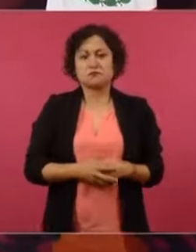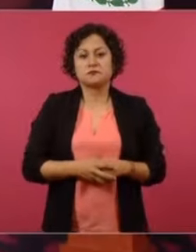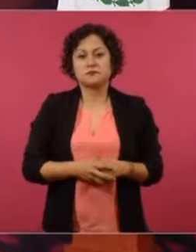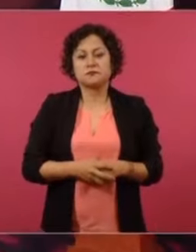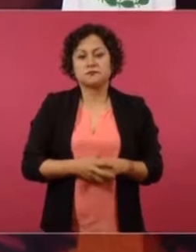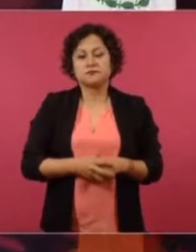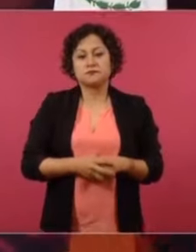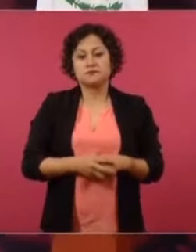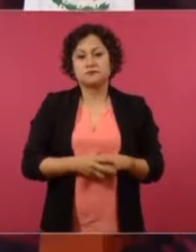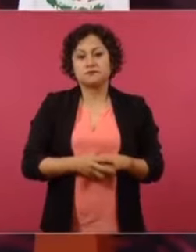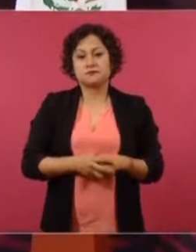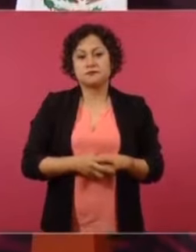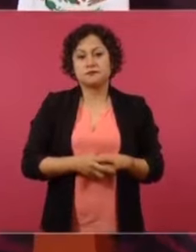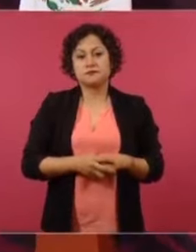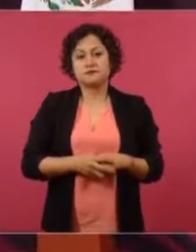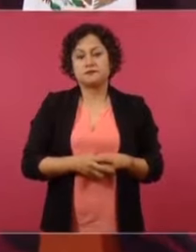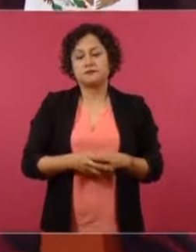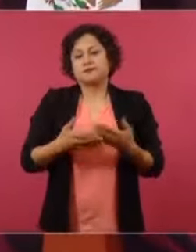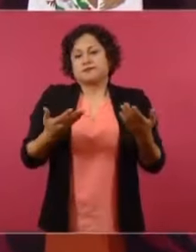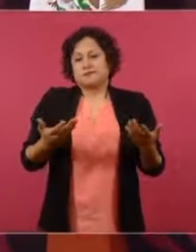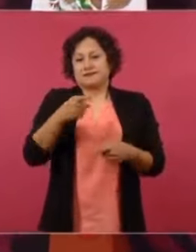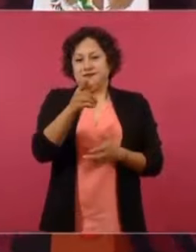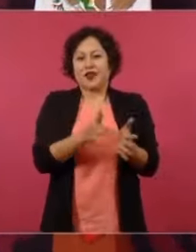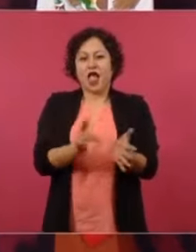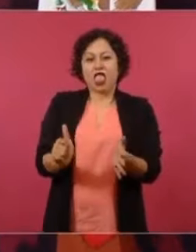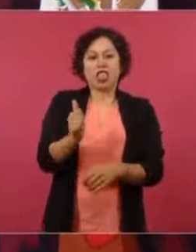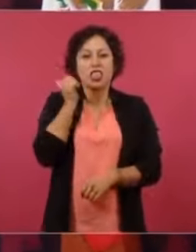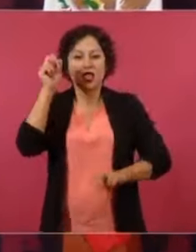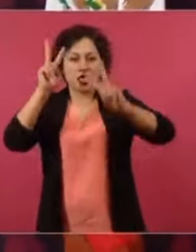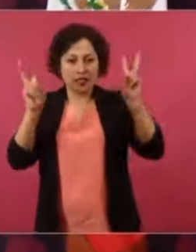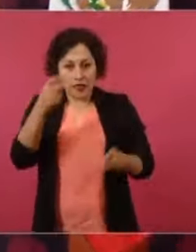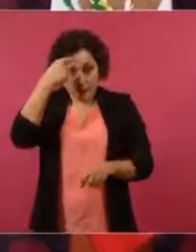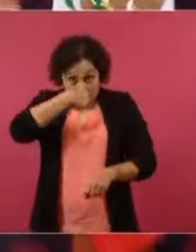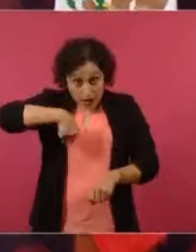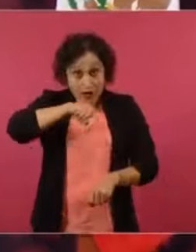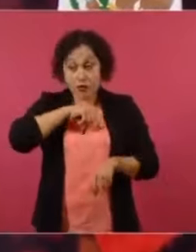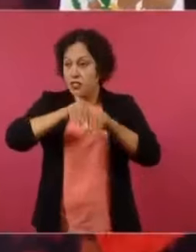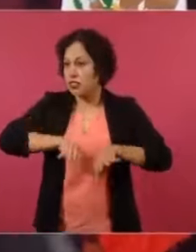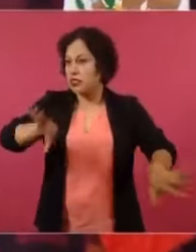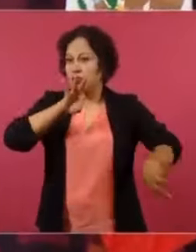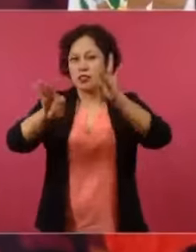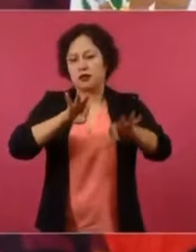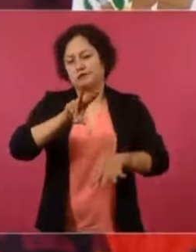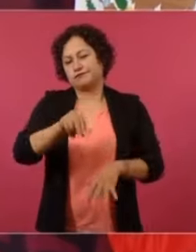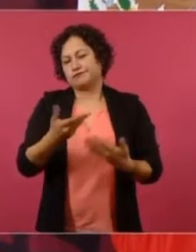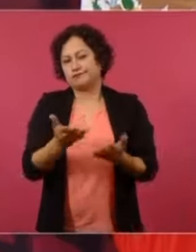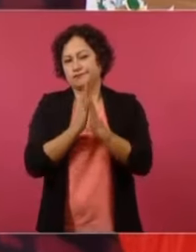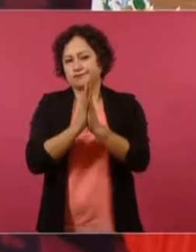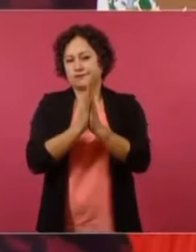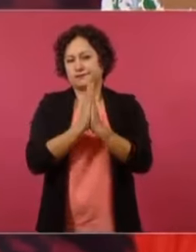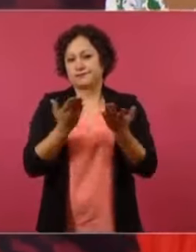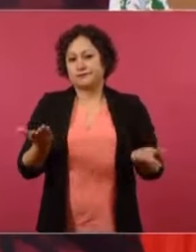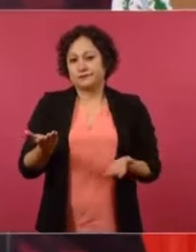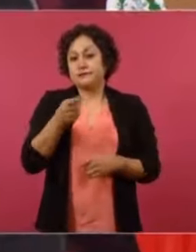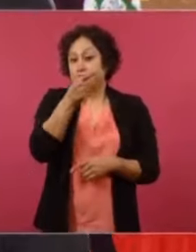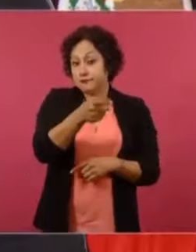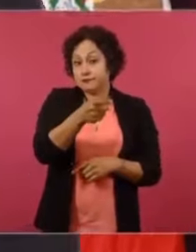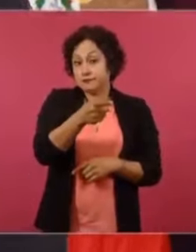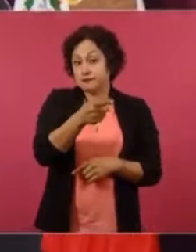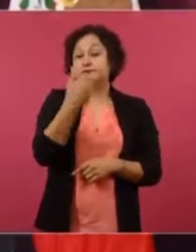que no nos quiera usar a nosotros para tratar de esconder,